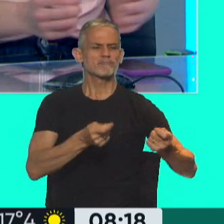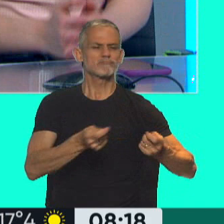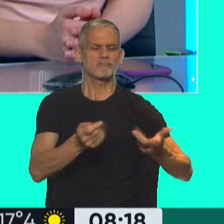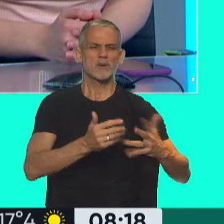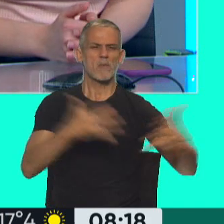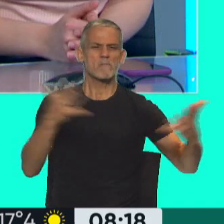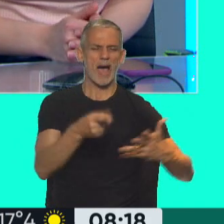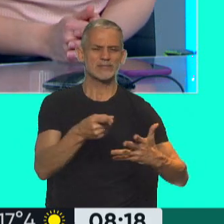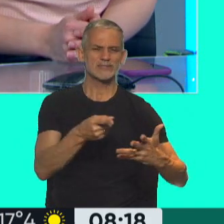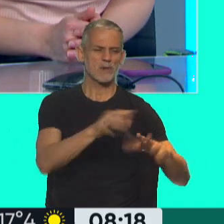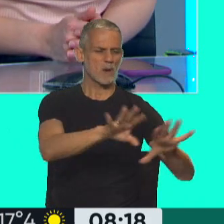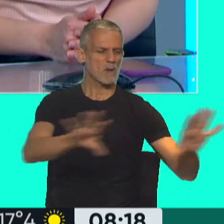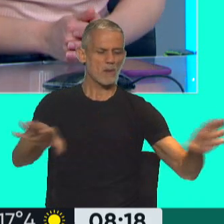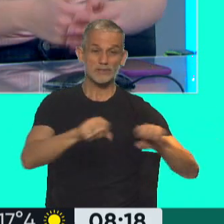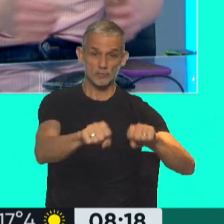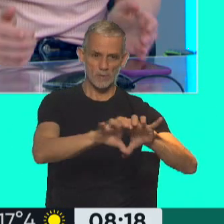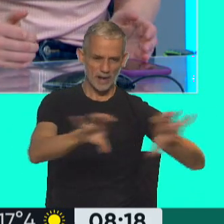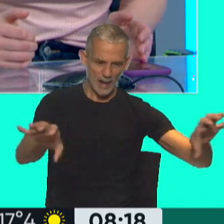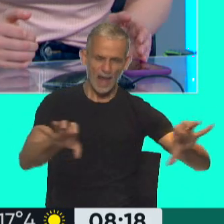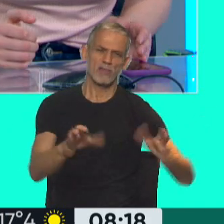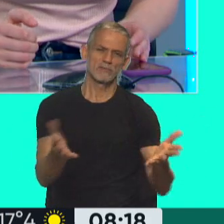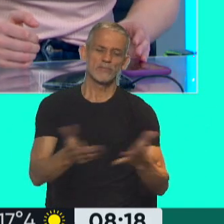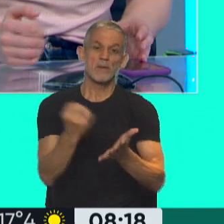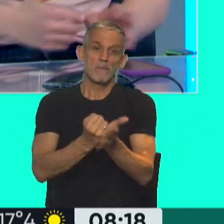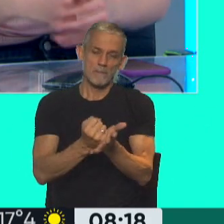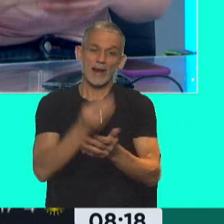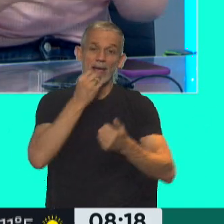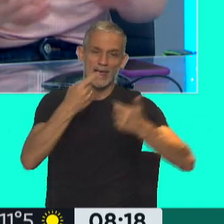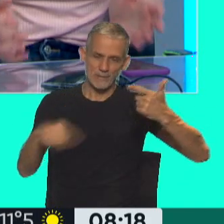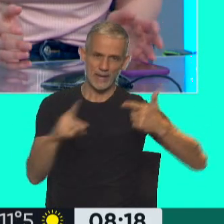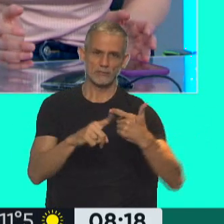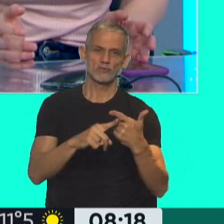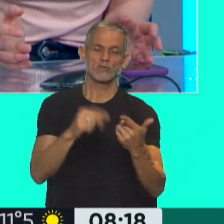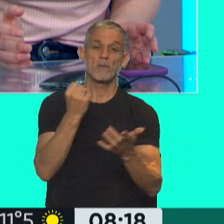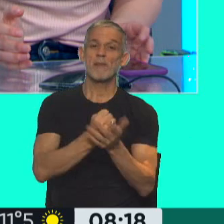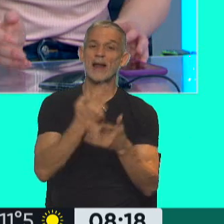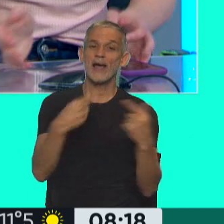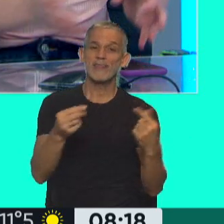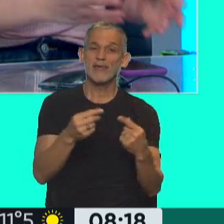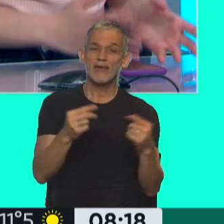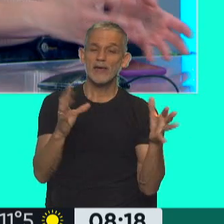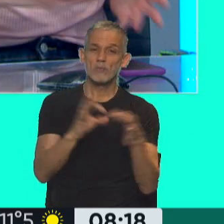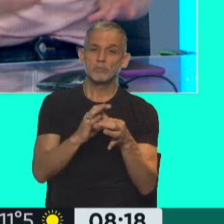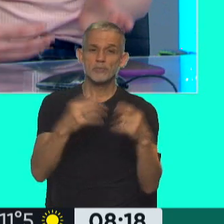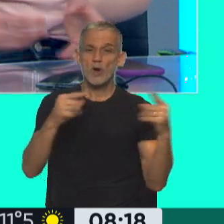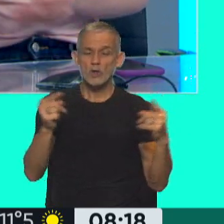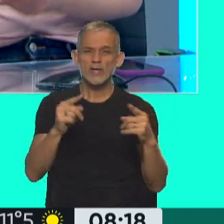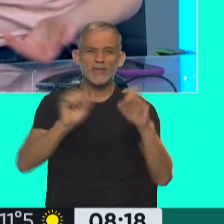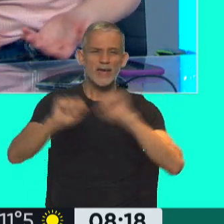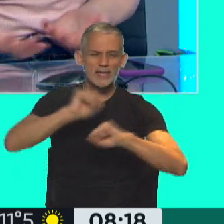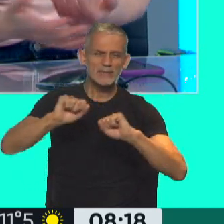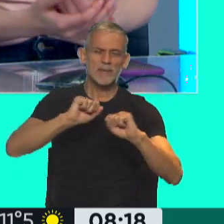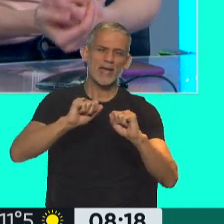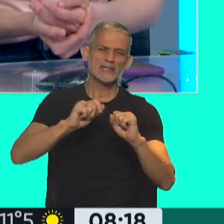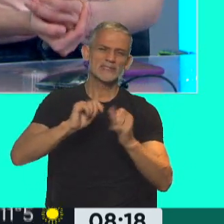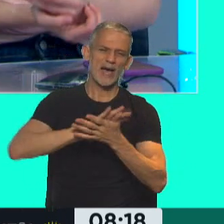en la góndola del supermercado. Estamos hablando de marcas de alimentos, estamos hablando de marcas vinculadas a productos de higiene y de